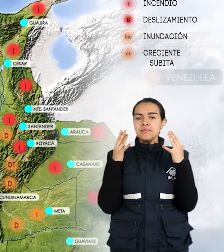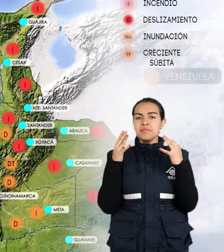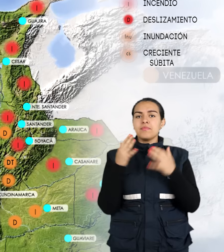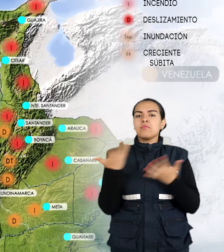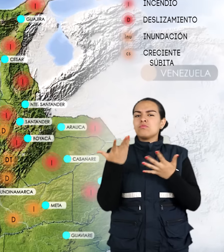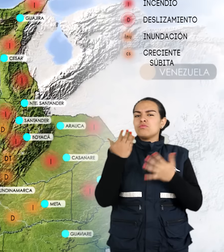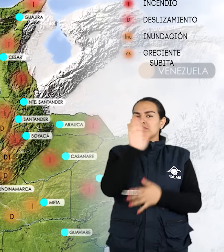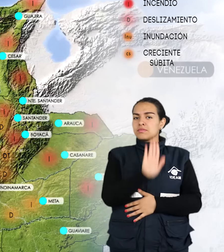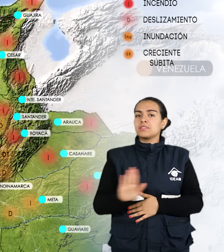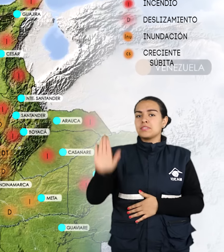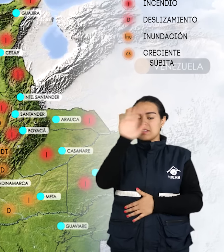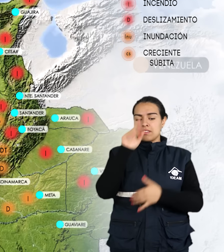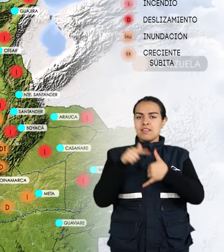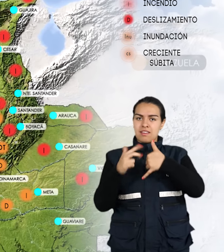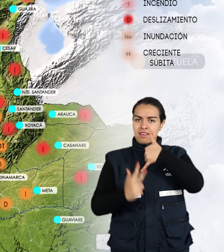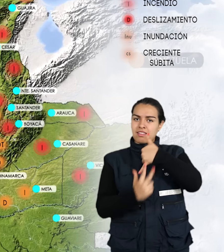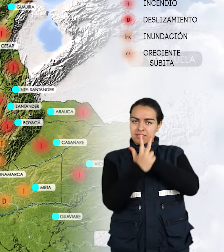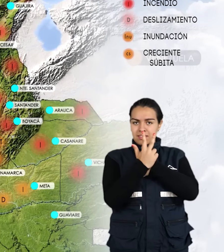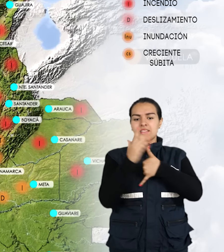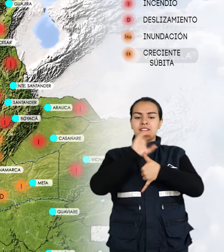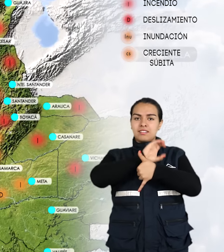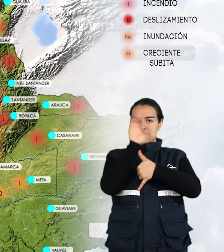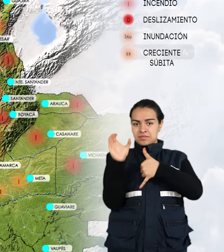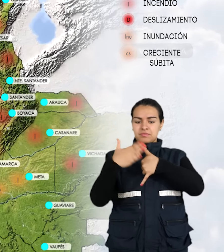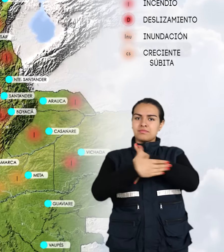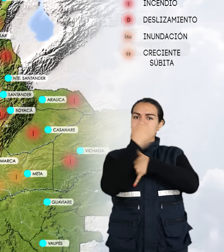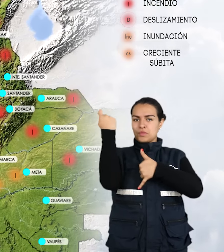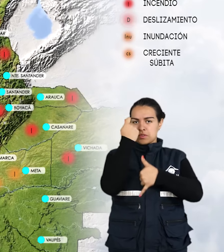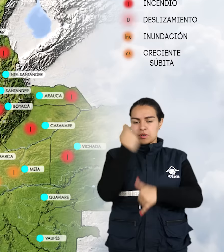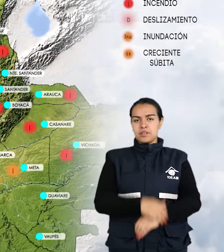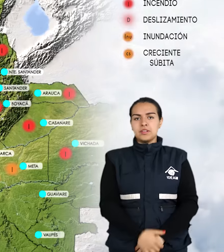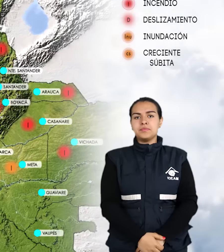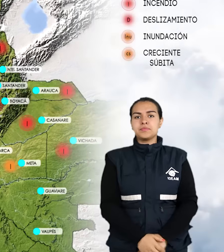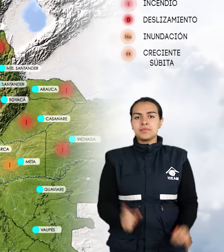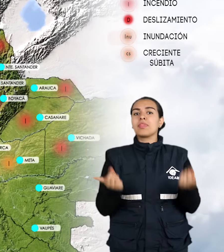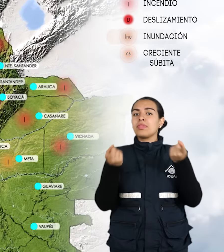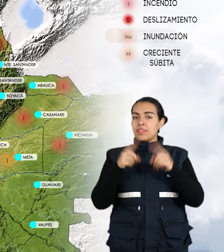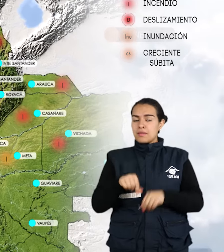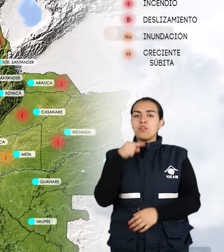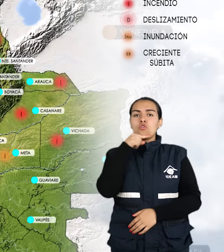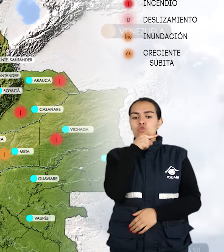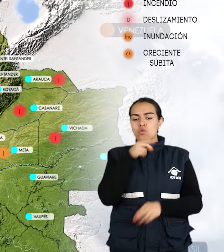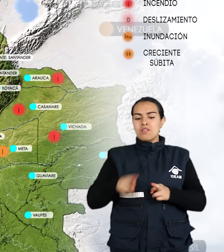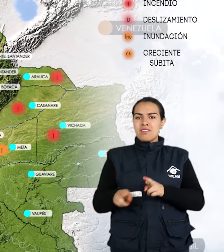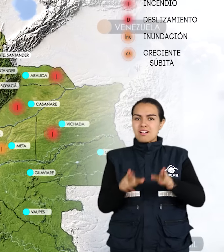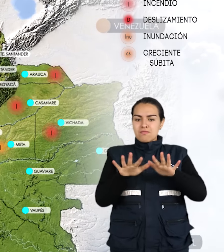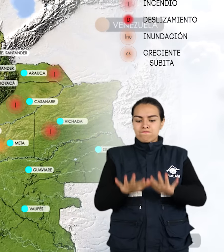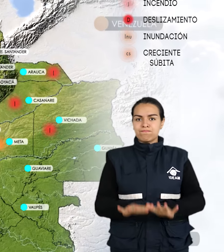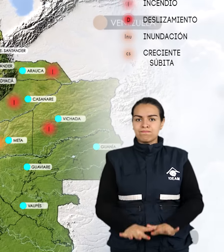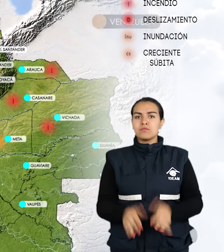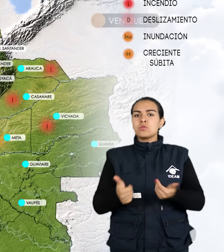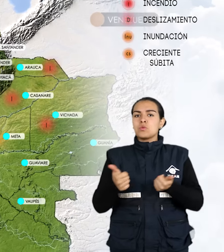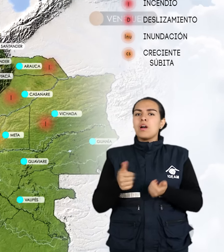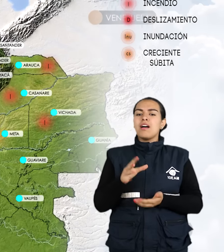localizadas en las regiones Andina, Caribe y Orinoquia. También en alerta roja por niveles bajos se van a mantener las